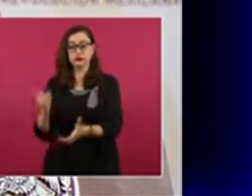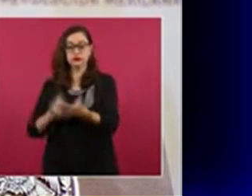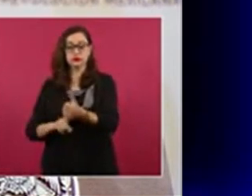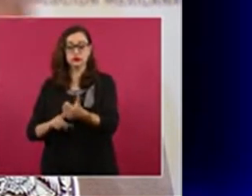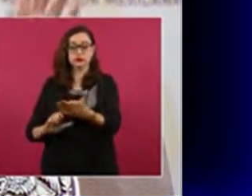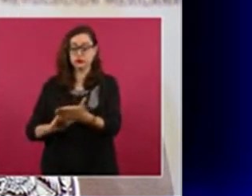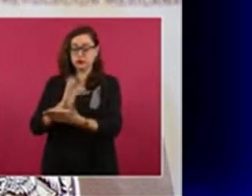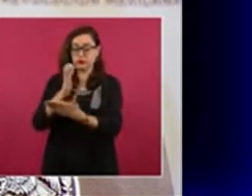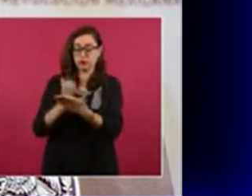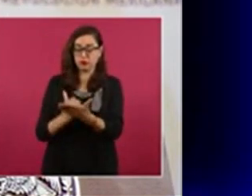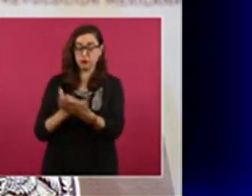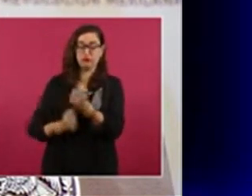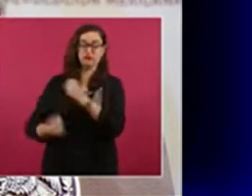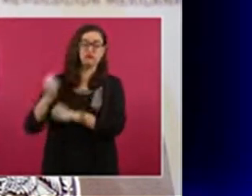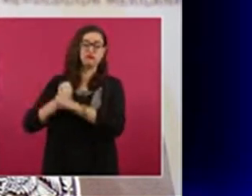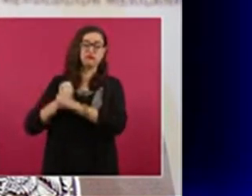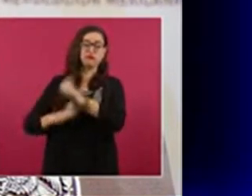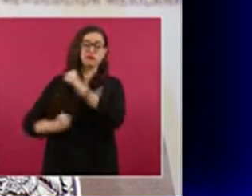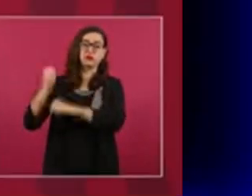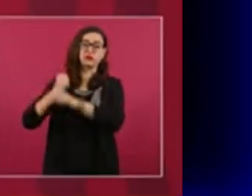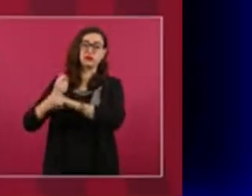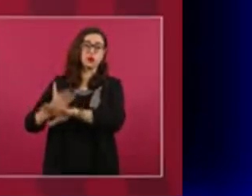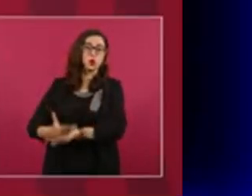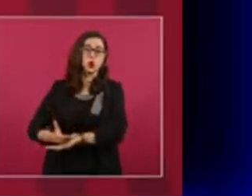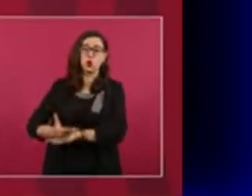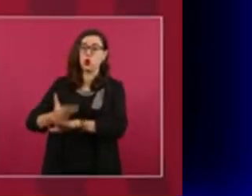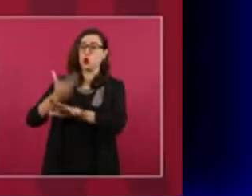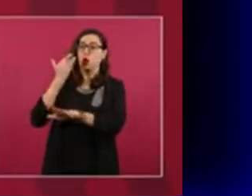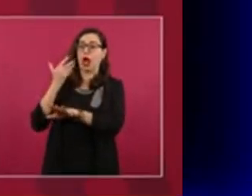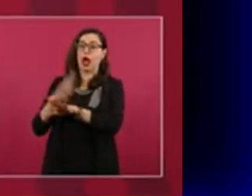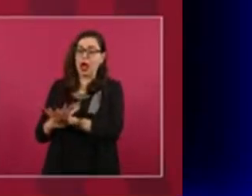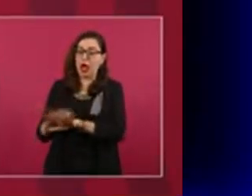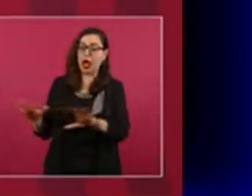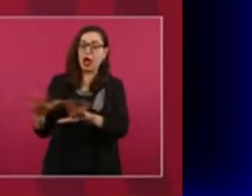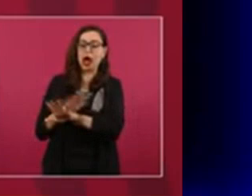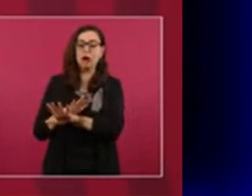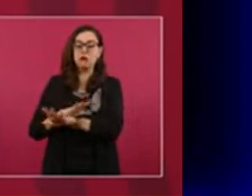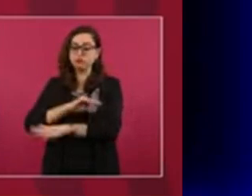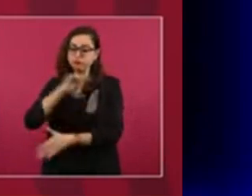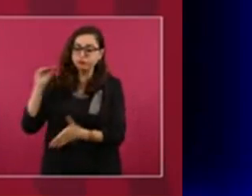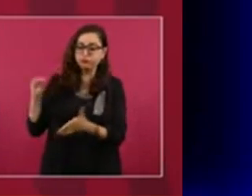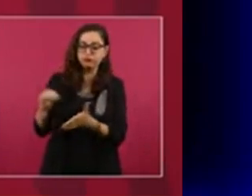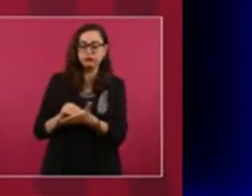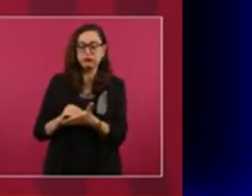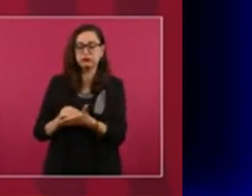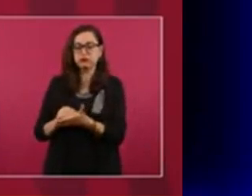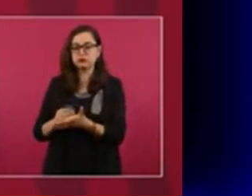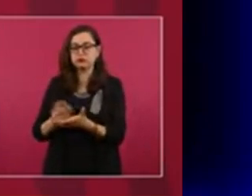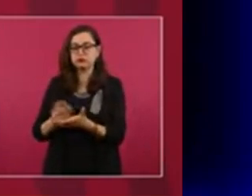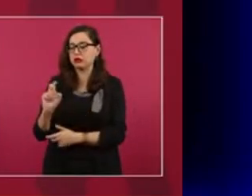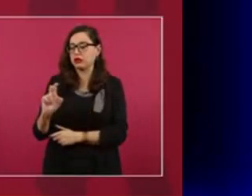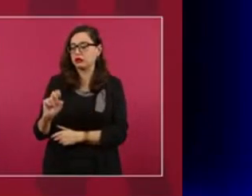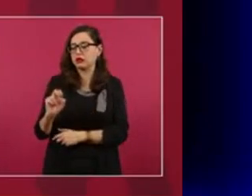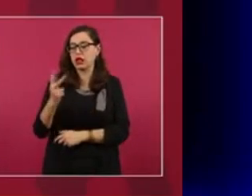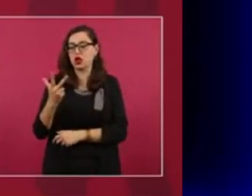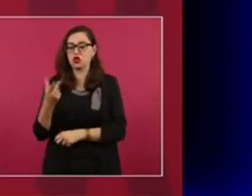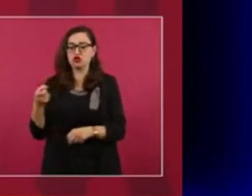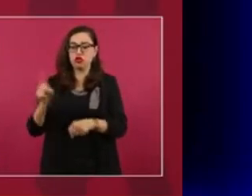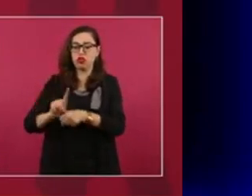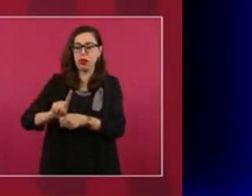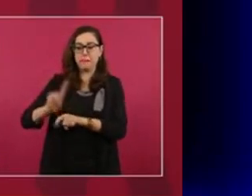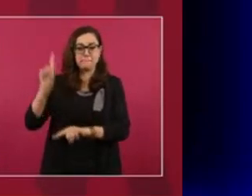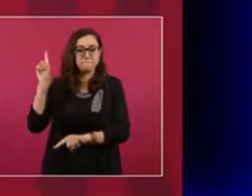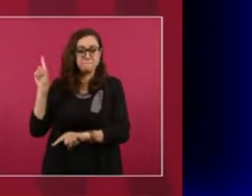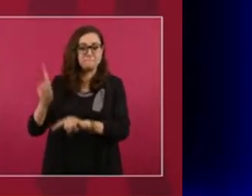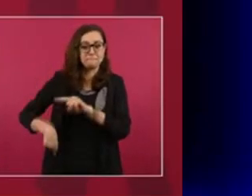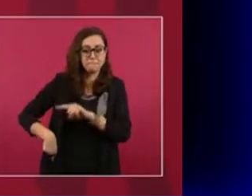hace muchos años, en los años 90. Ellos manifiestan que apareció una cláusula en alguna negociación